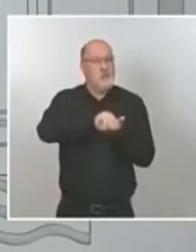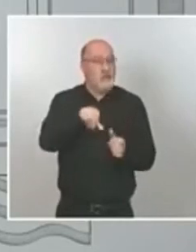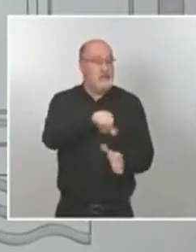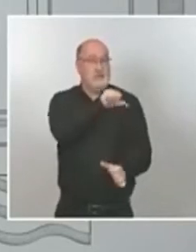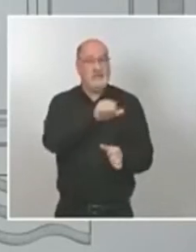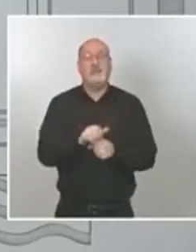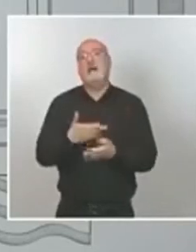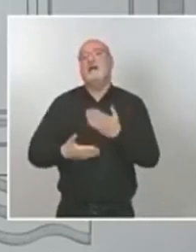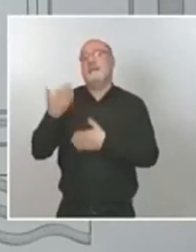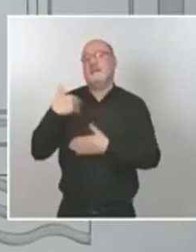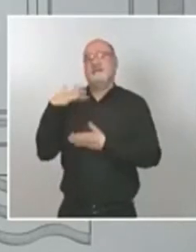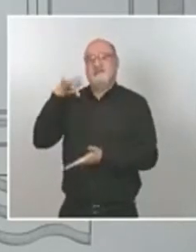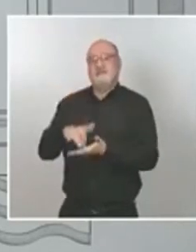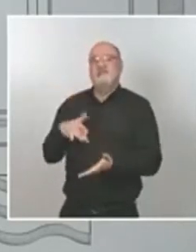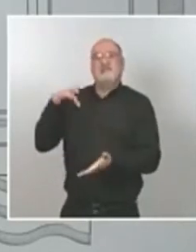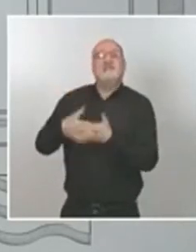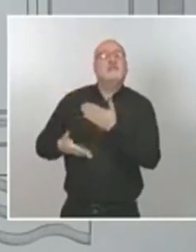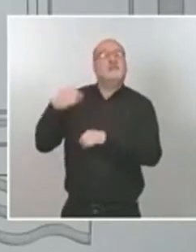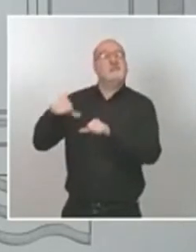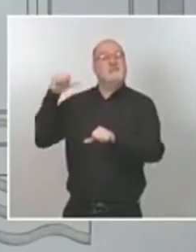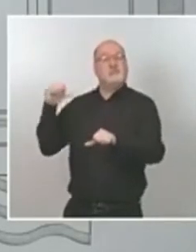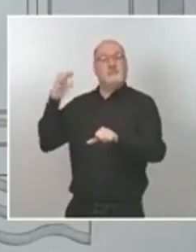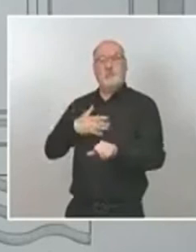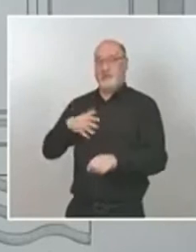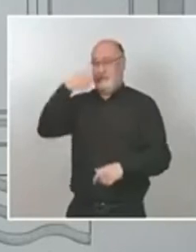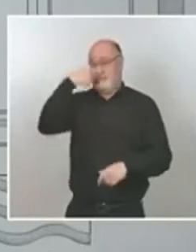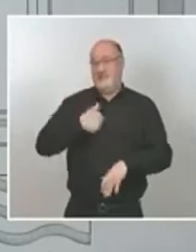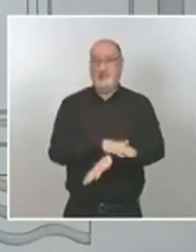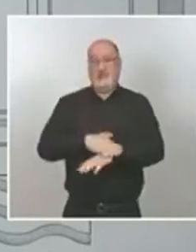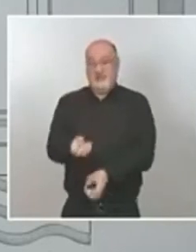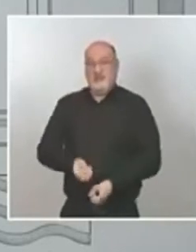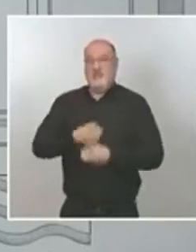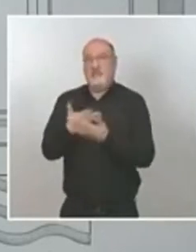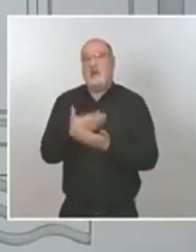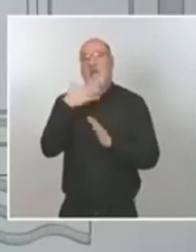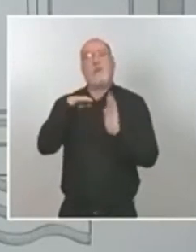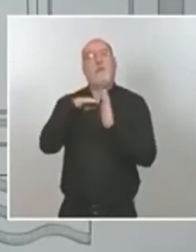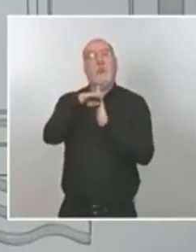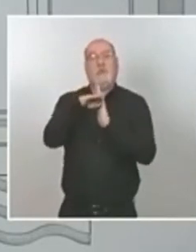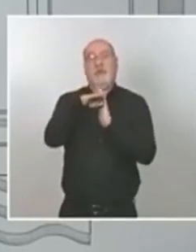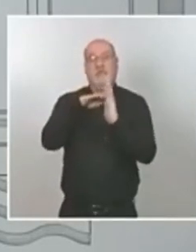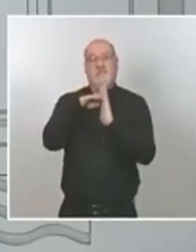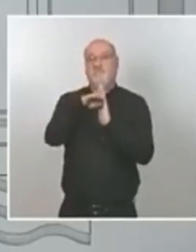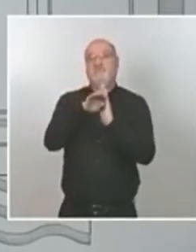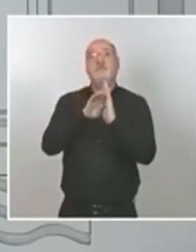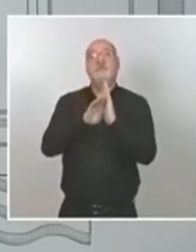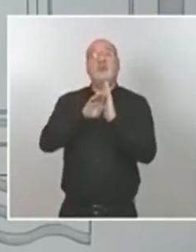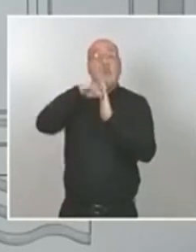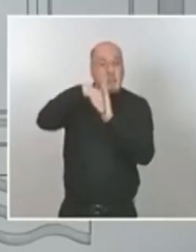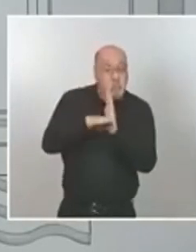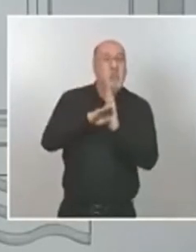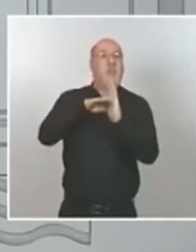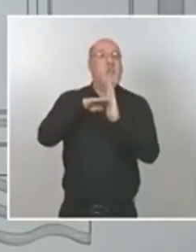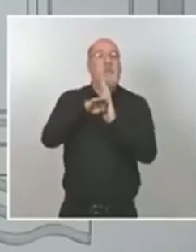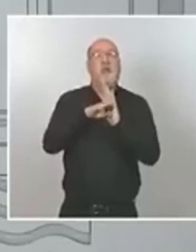las últimas comparecencias esta ministra ha trasladado que estábamos entrando en zona valle que si acaso bajábamos un punto respecto a un día o otro